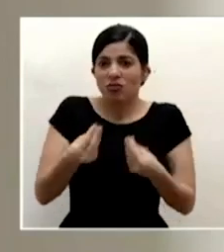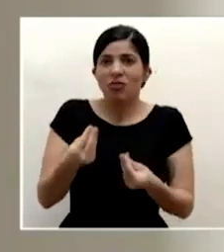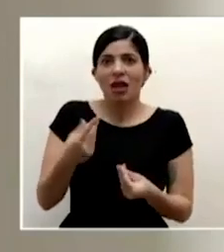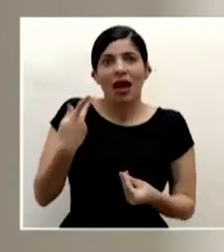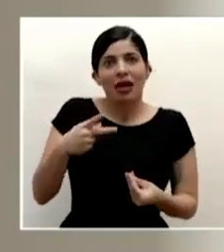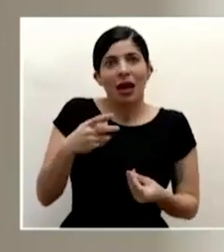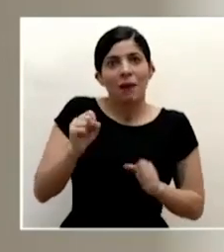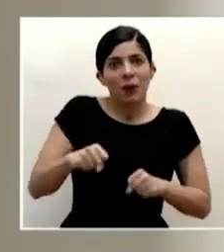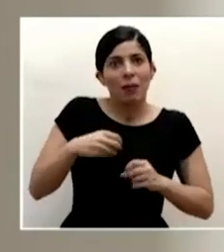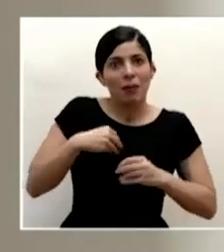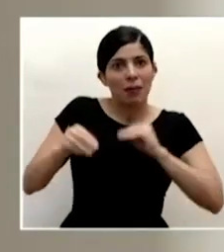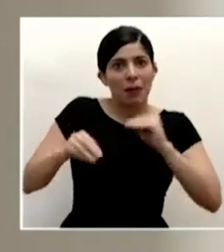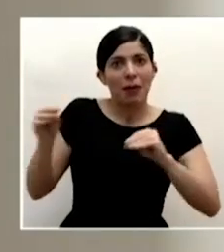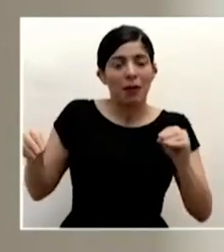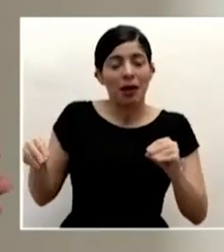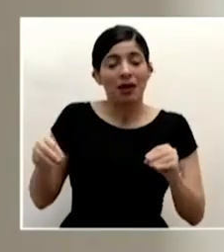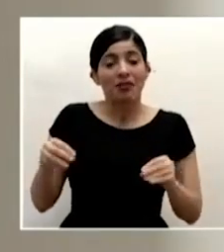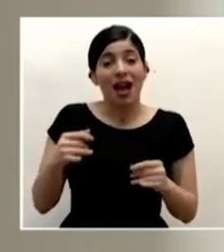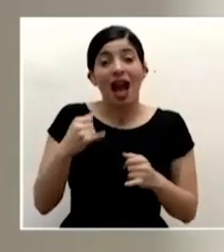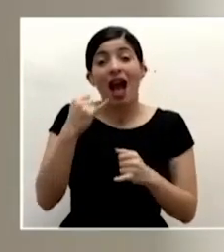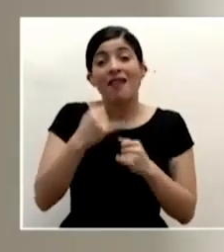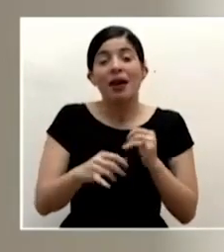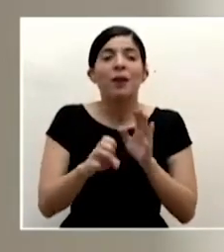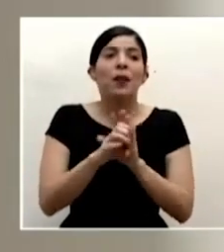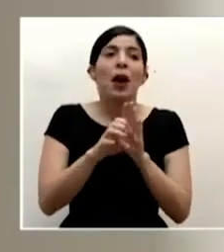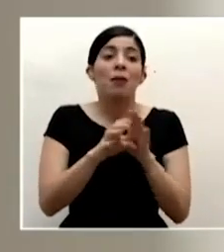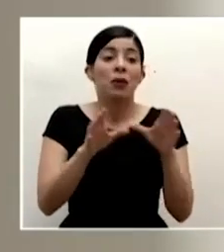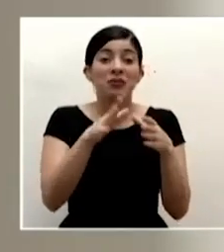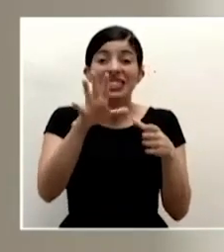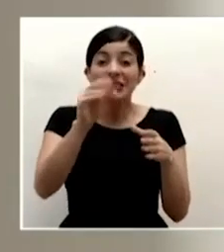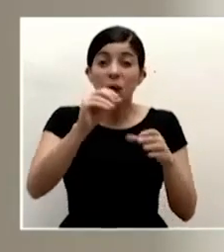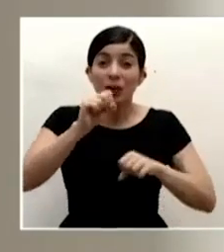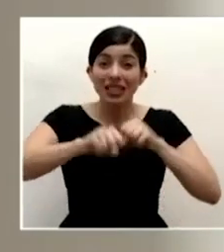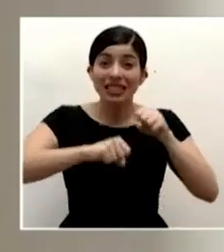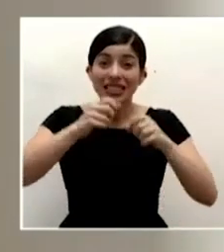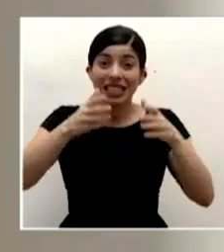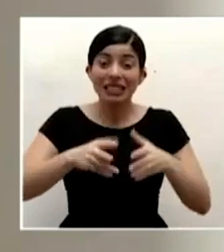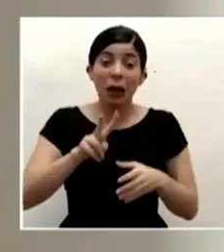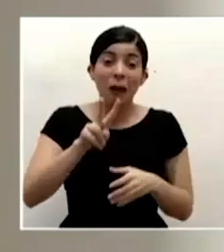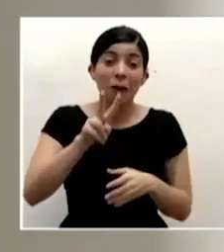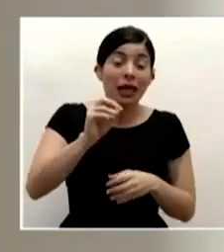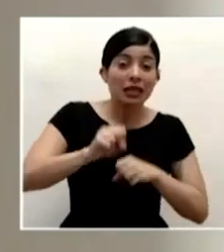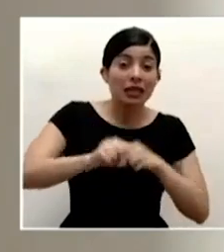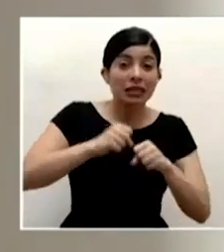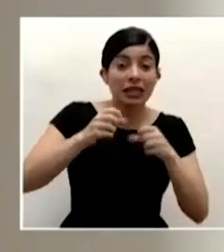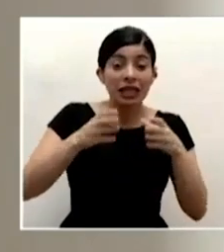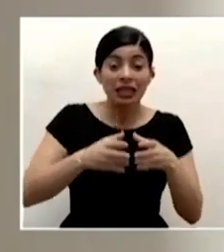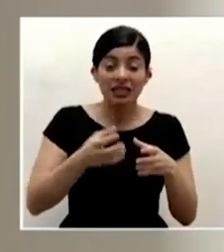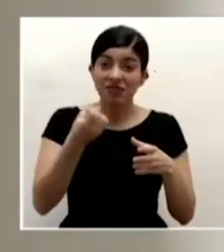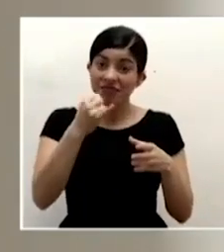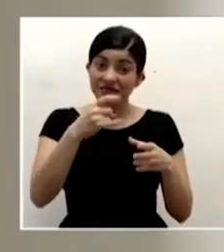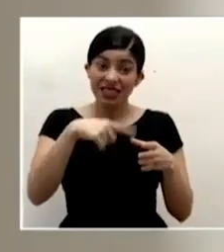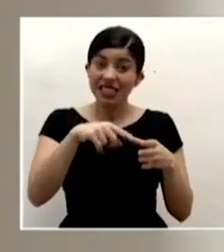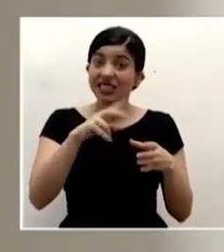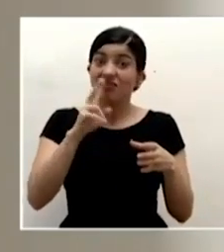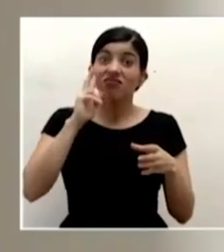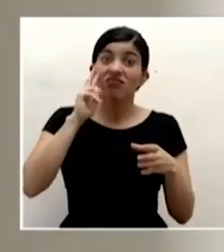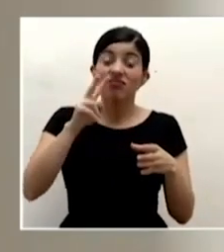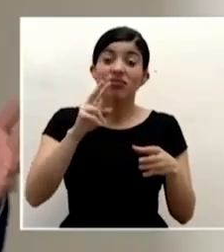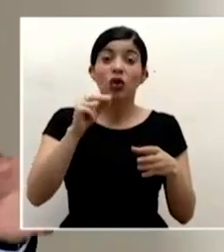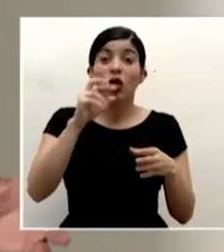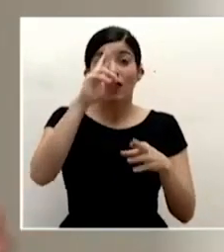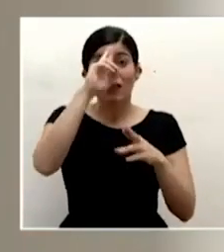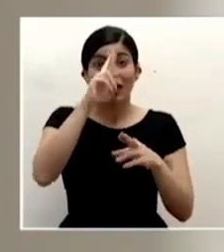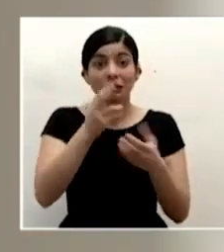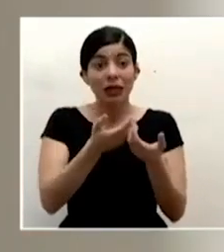el riesgo a la transmisión al final de un grupo por ejemplo de 50 ciclistas de 20 ciclistas si no respetando la burbuja